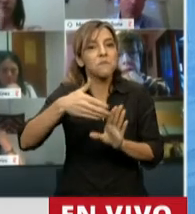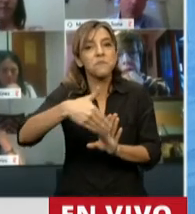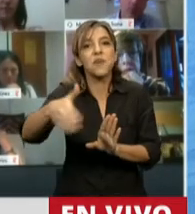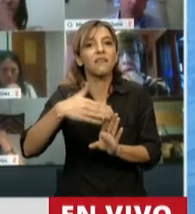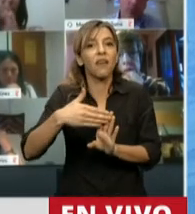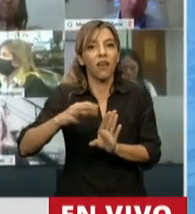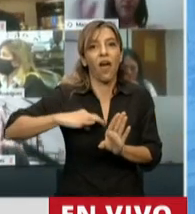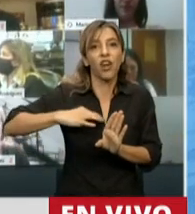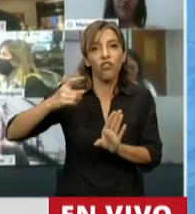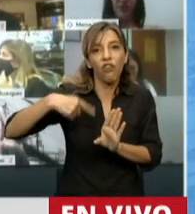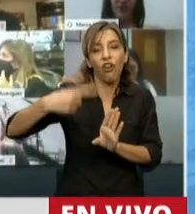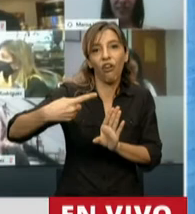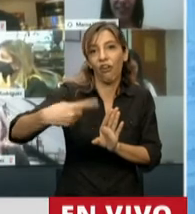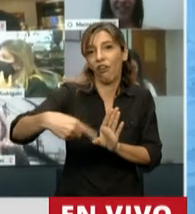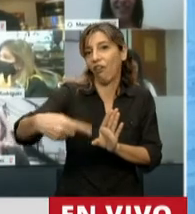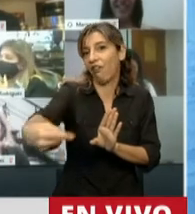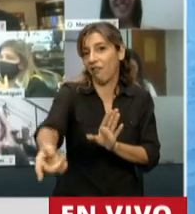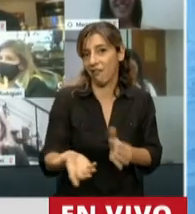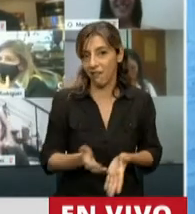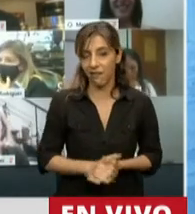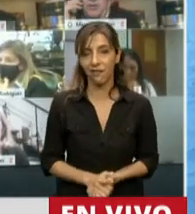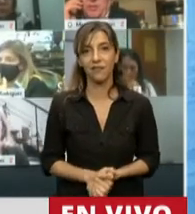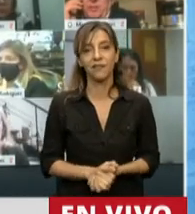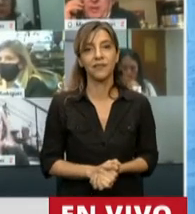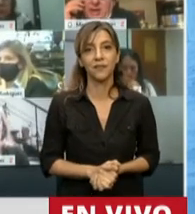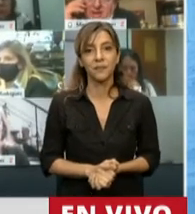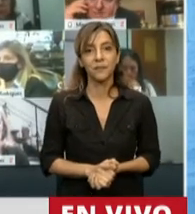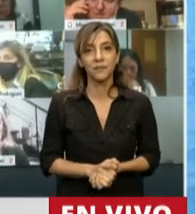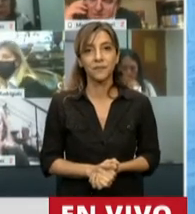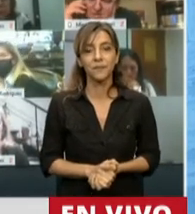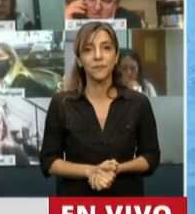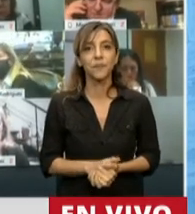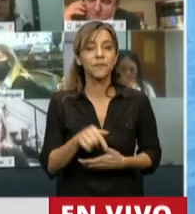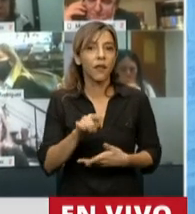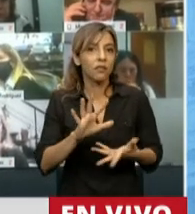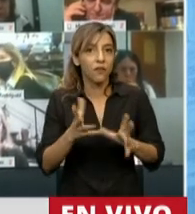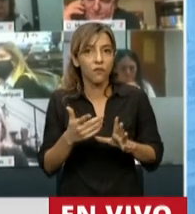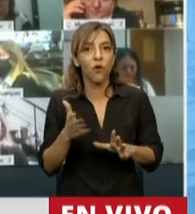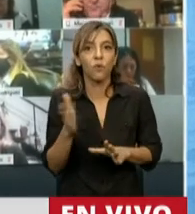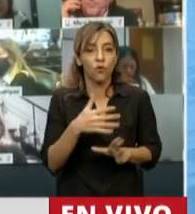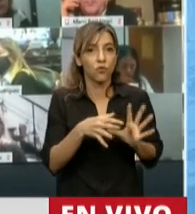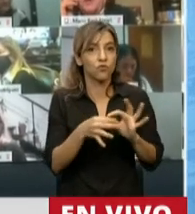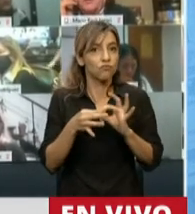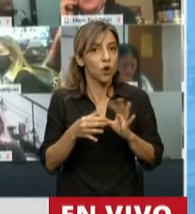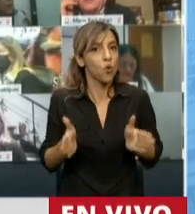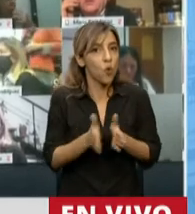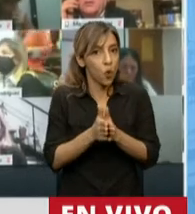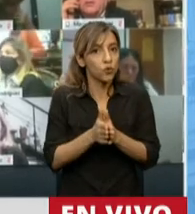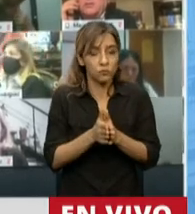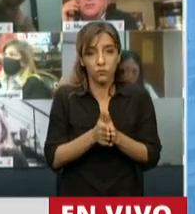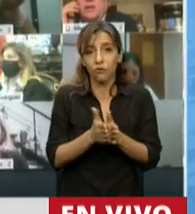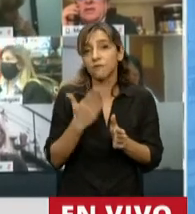se repita en la Argentina. Creo que juntos, y en eso tengo que agradecer también al presidente de la comisión,